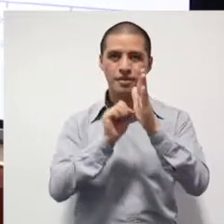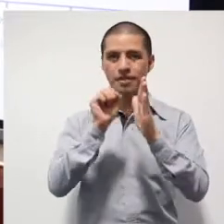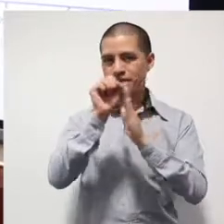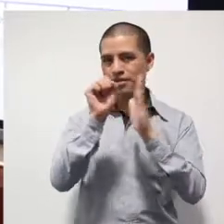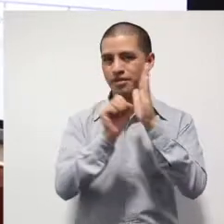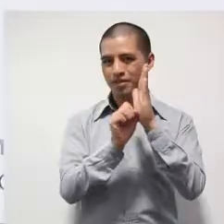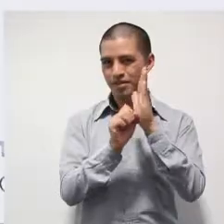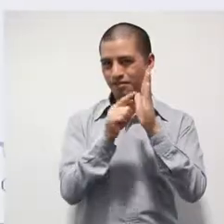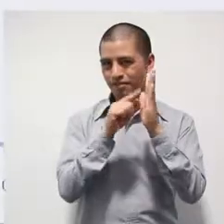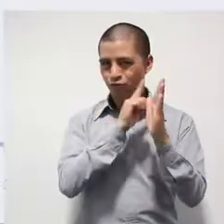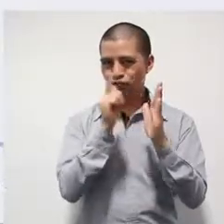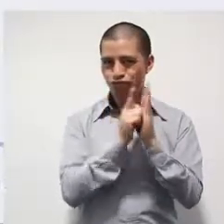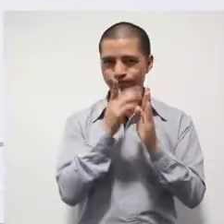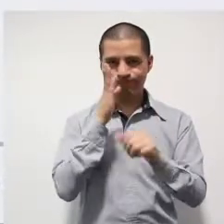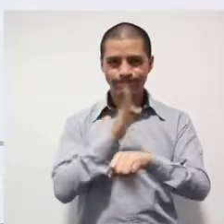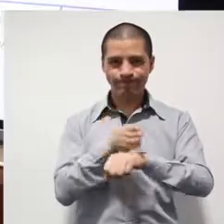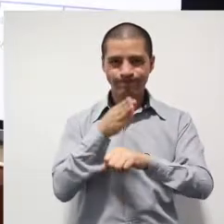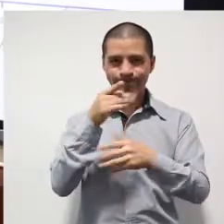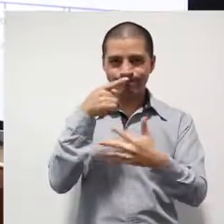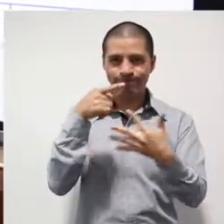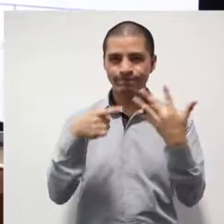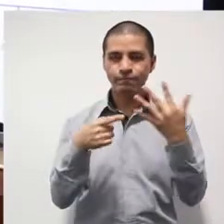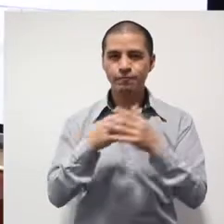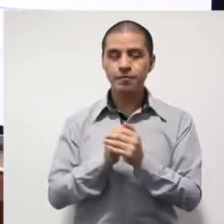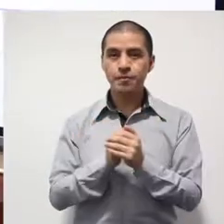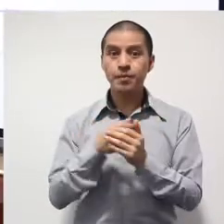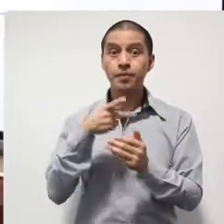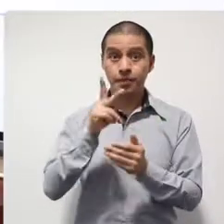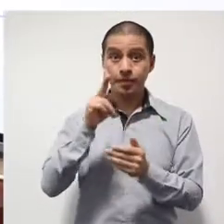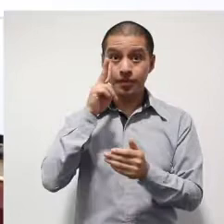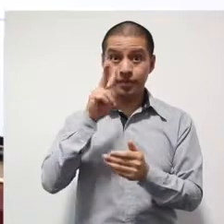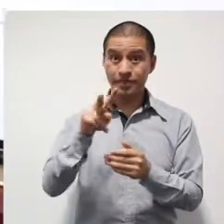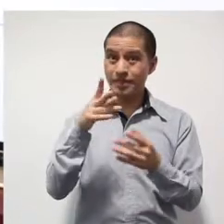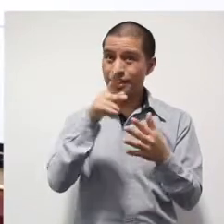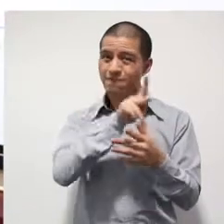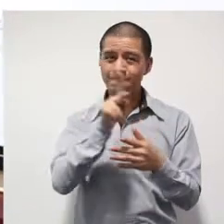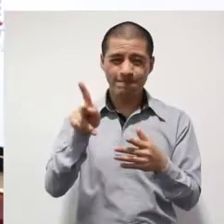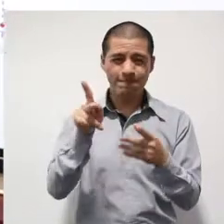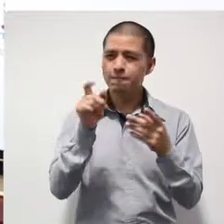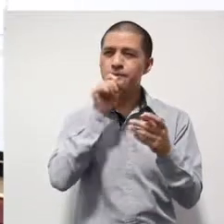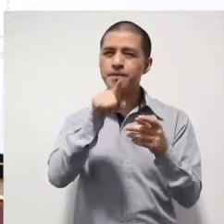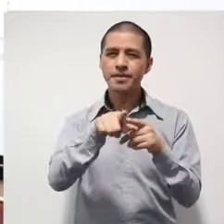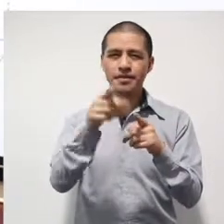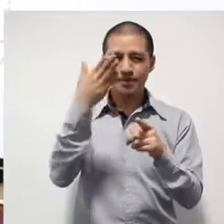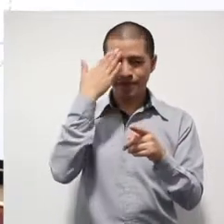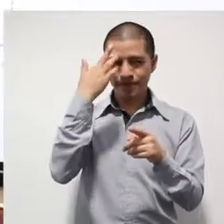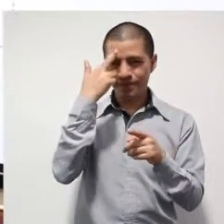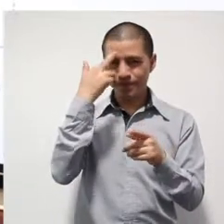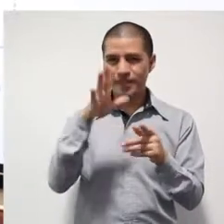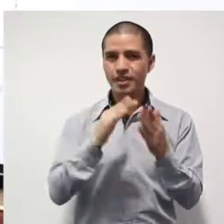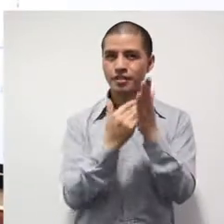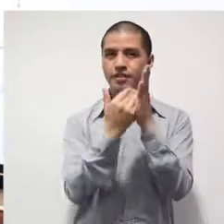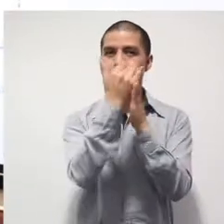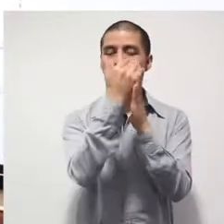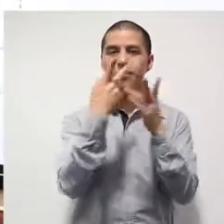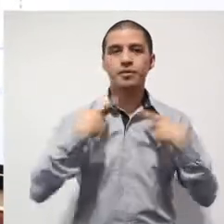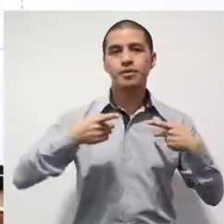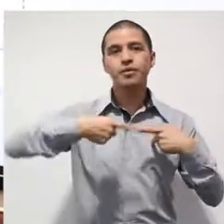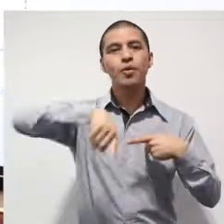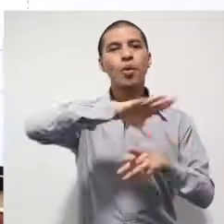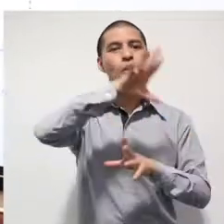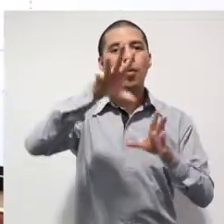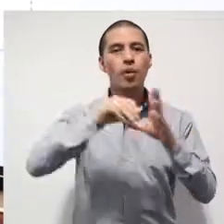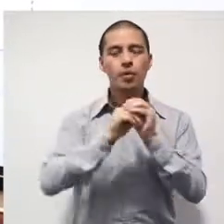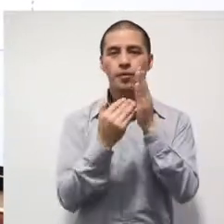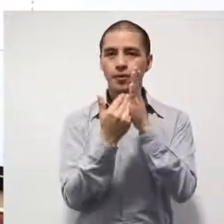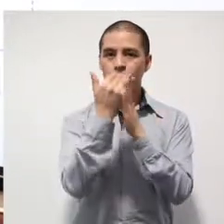penal acusatorio. Este incremento de 20%, que además es un referente idéntico al que vimos en el incremento con el índice delictivo